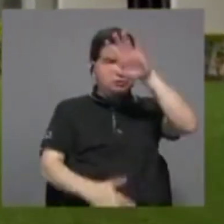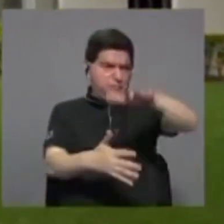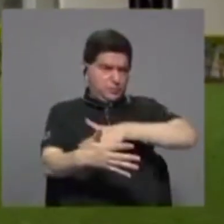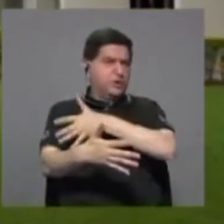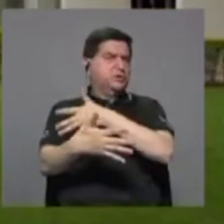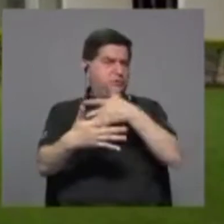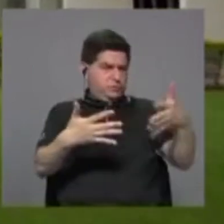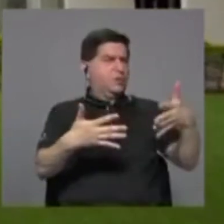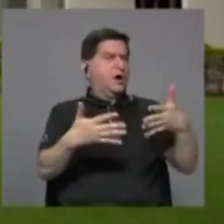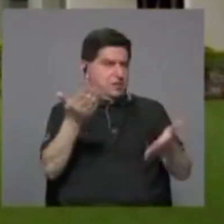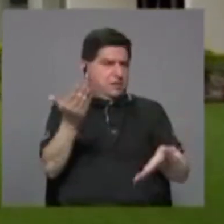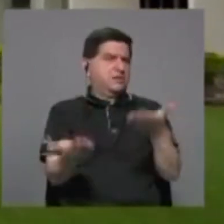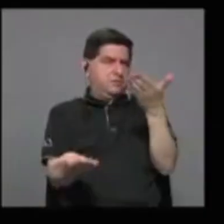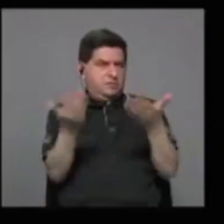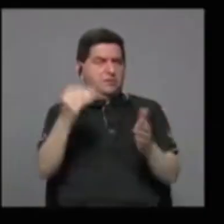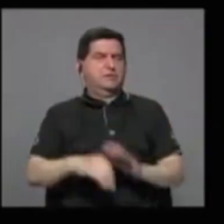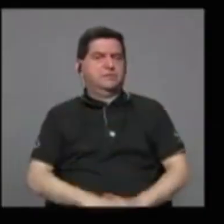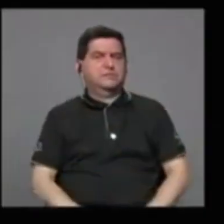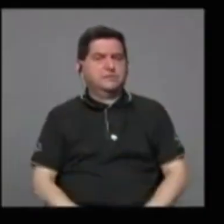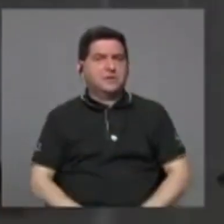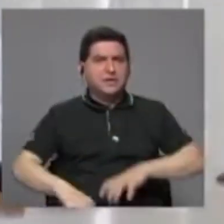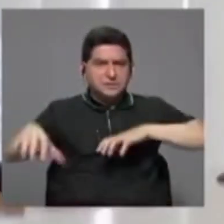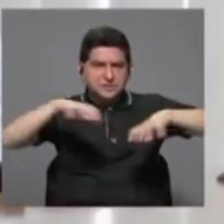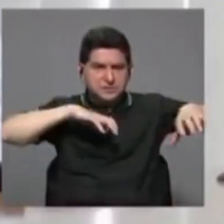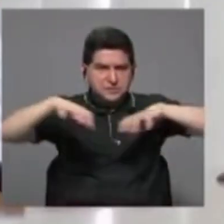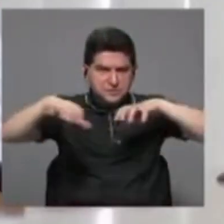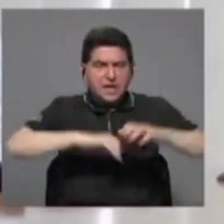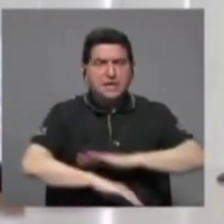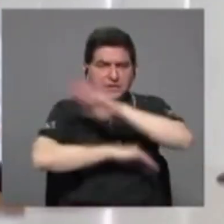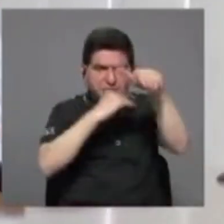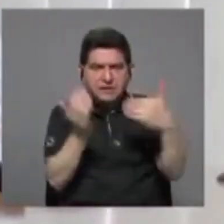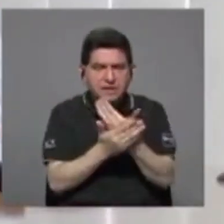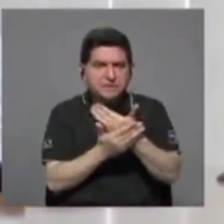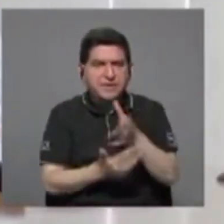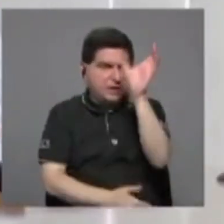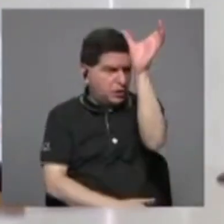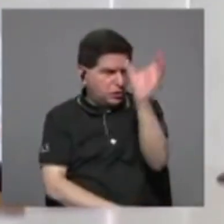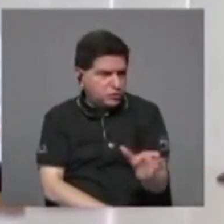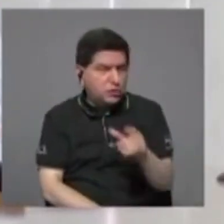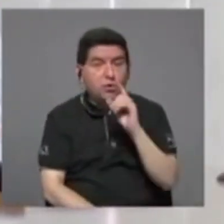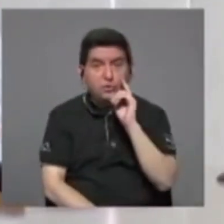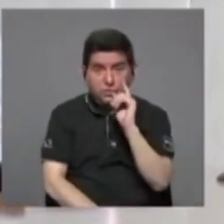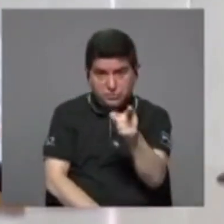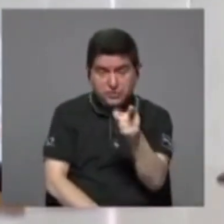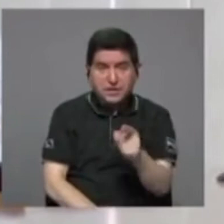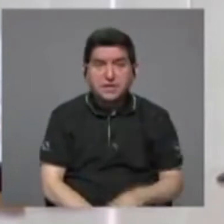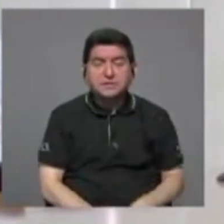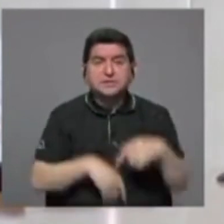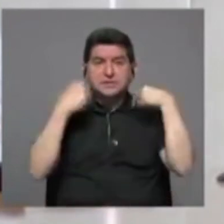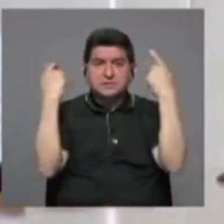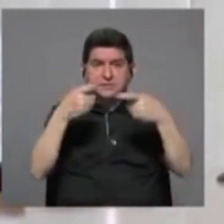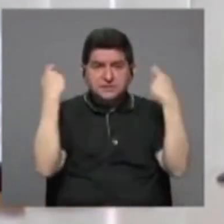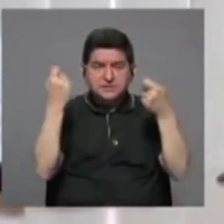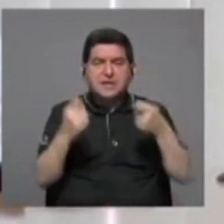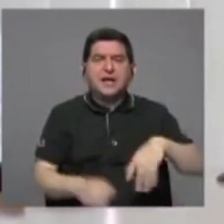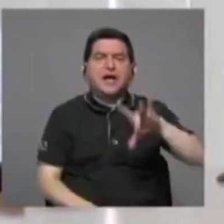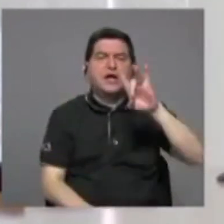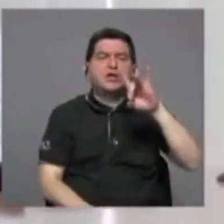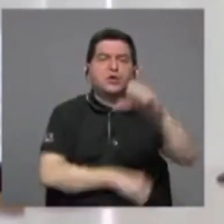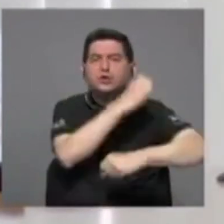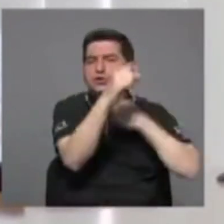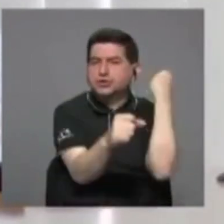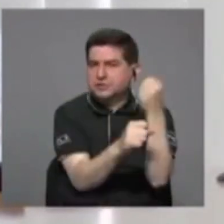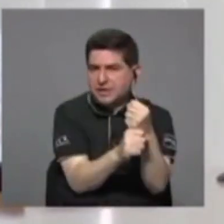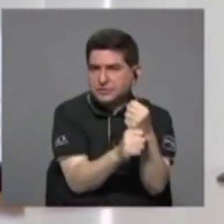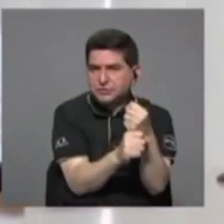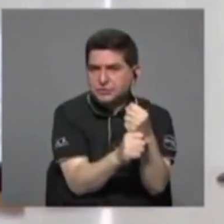de actividades a través de todo el continente de estas celebraciones de los 80 años.